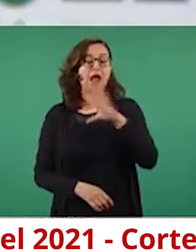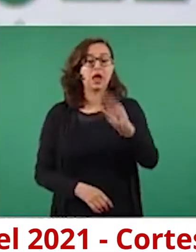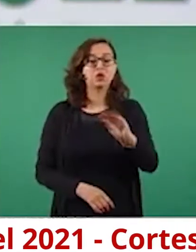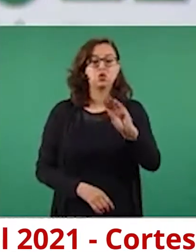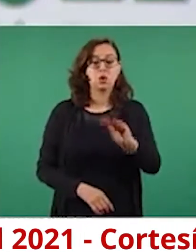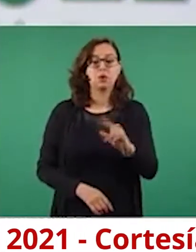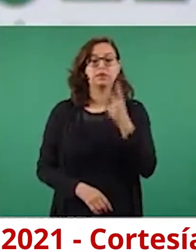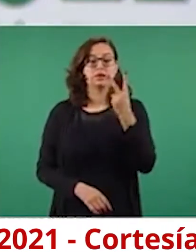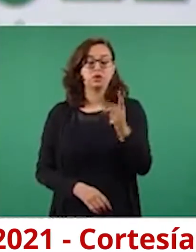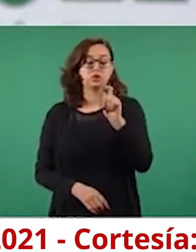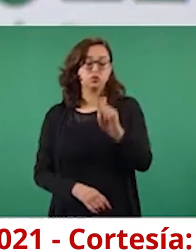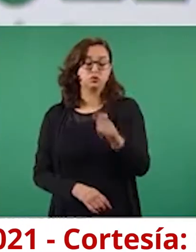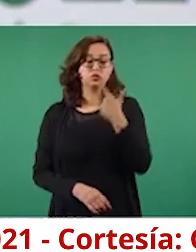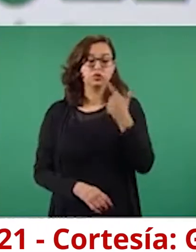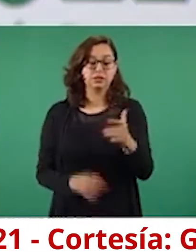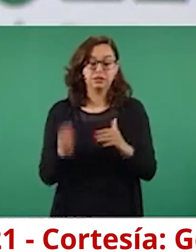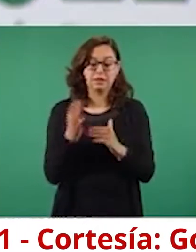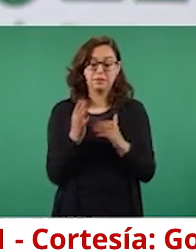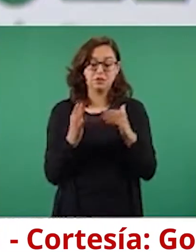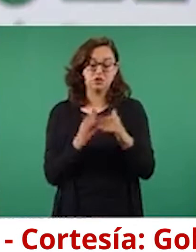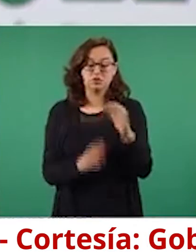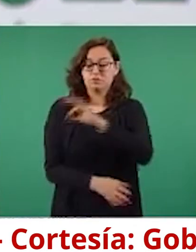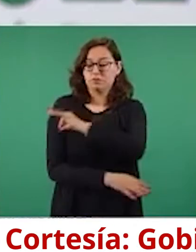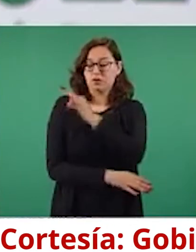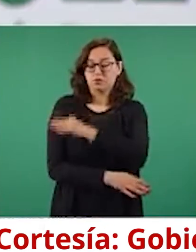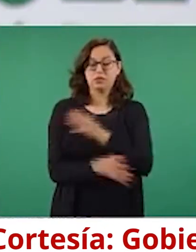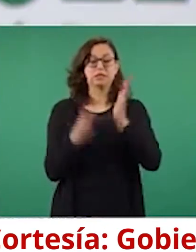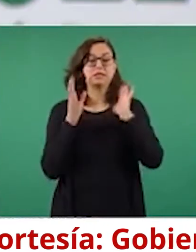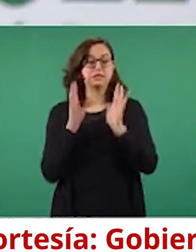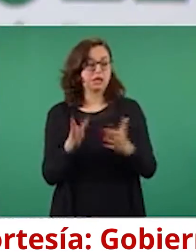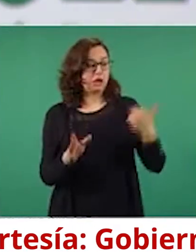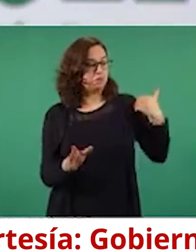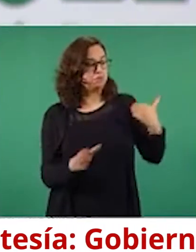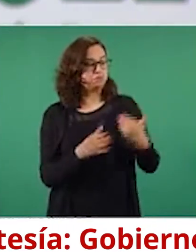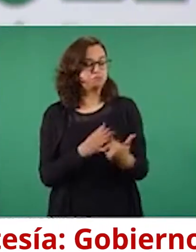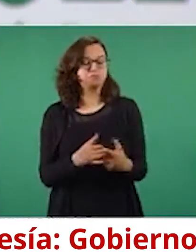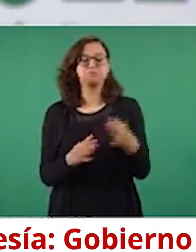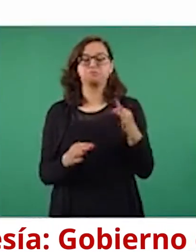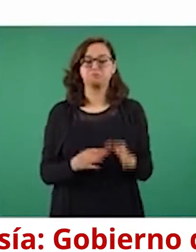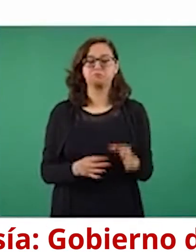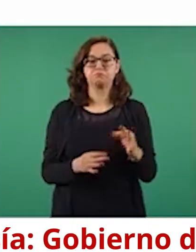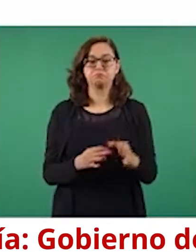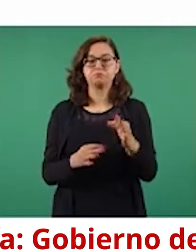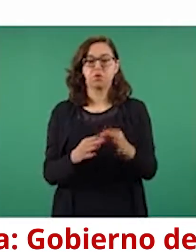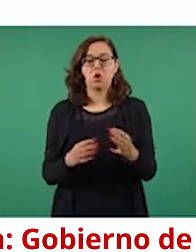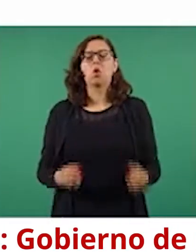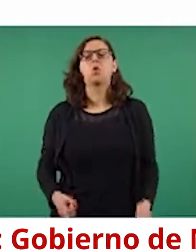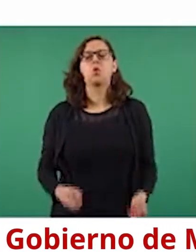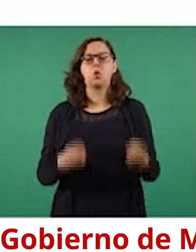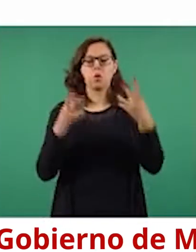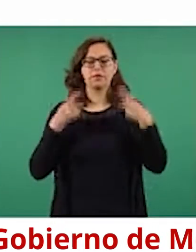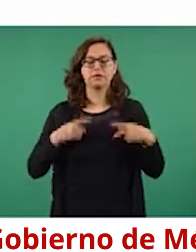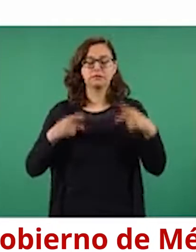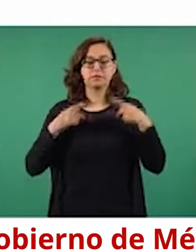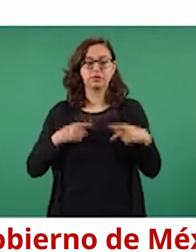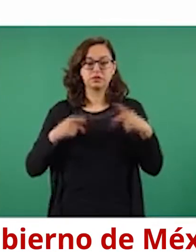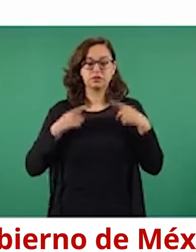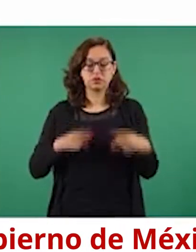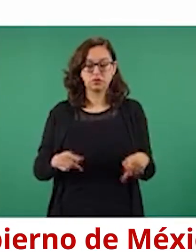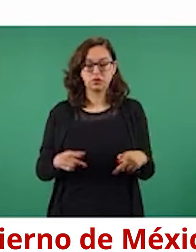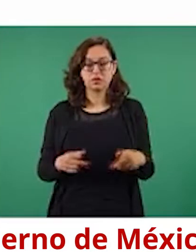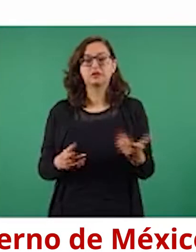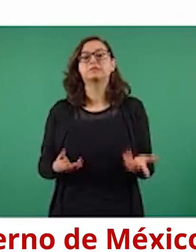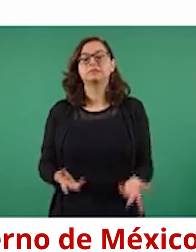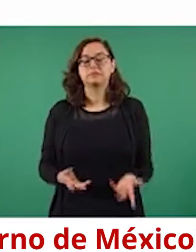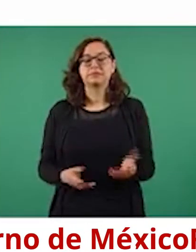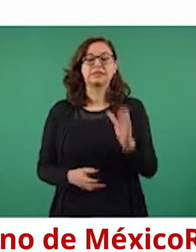millones de vacunas que se han aplicado, que corresponden a 61.2 millones de personas. Dos tercios